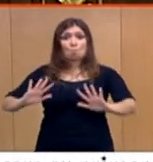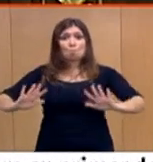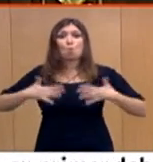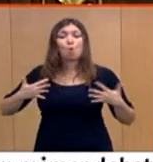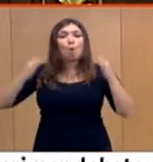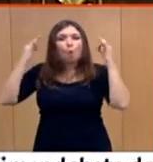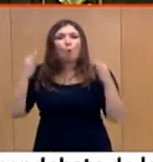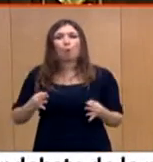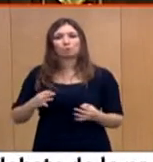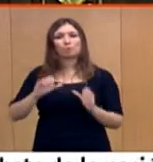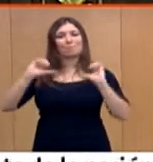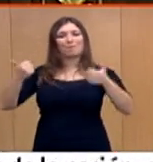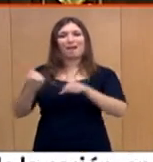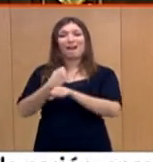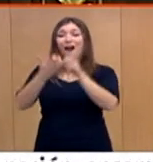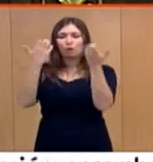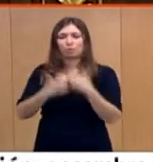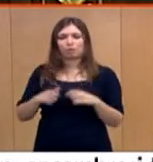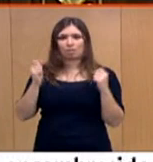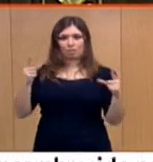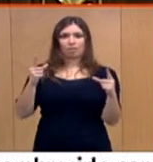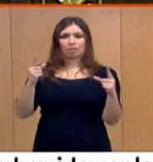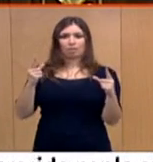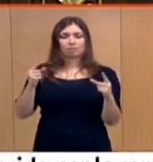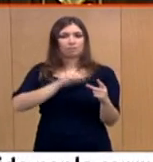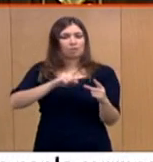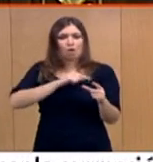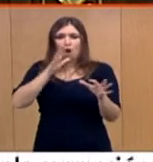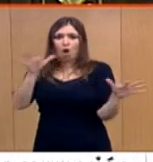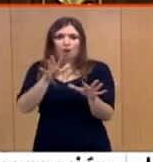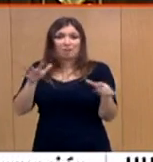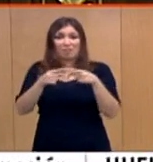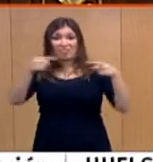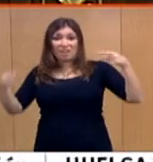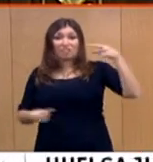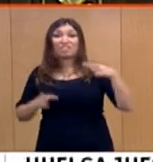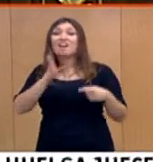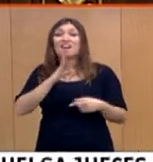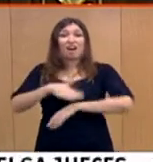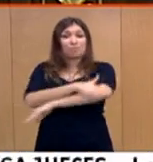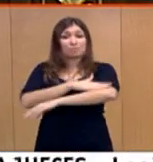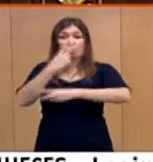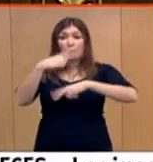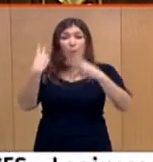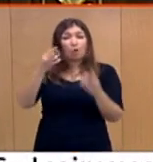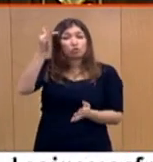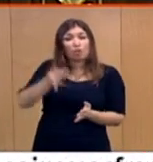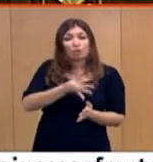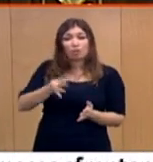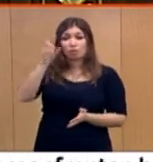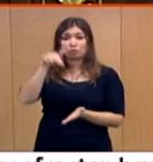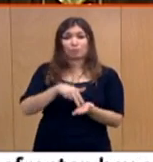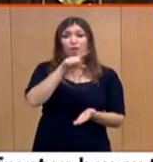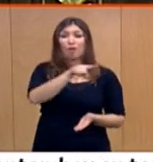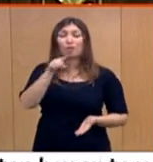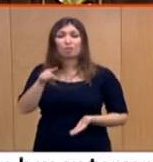sentamos a trabajar. Descubrimos con estupor que el déficit del conjunto de las administraciones públicas en 2011 se